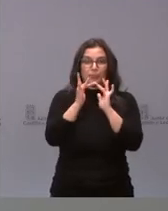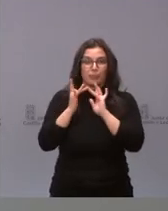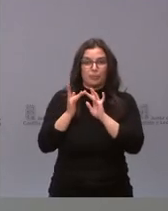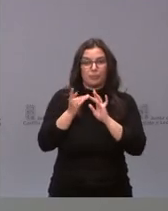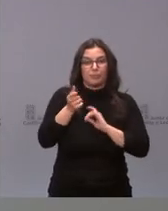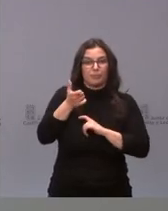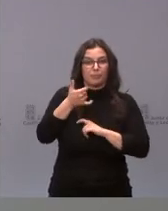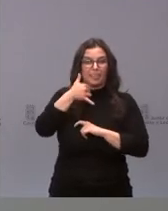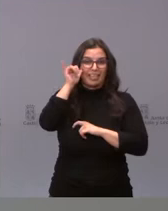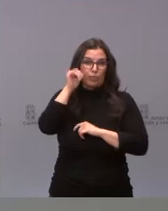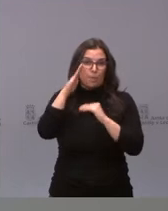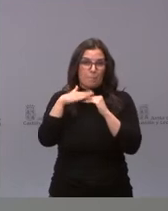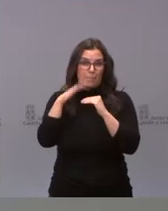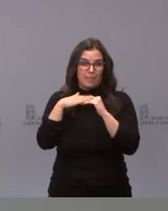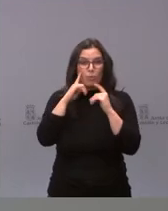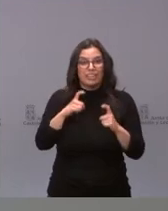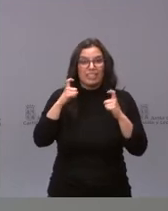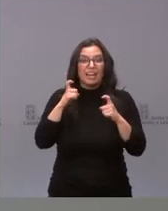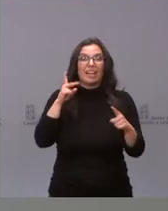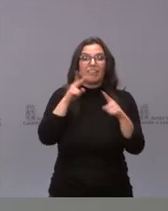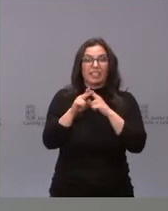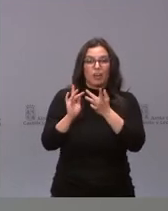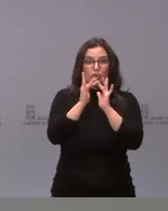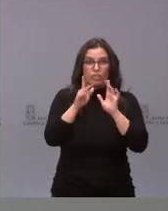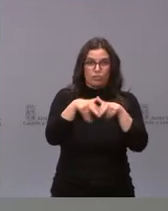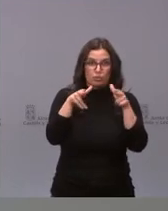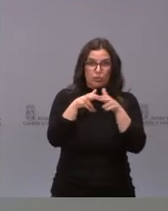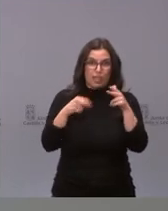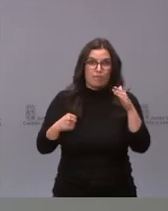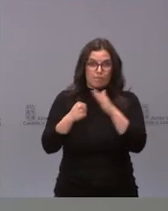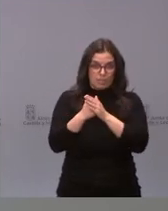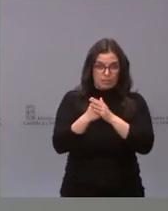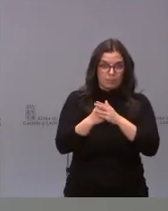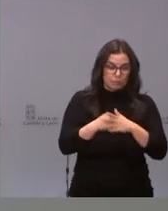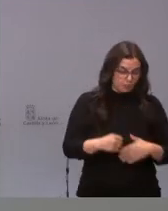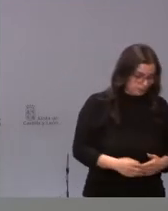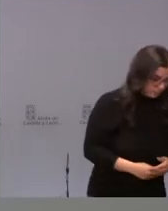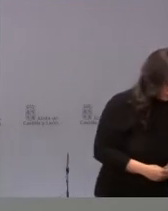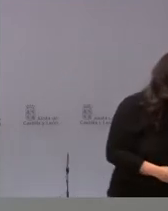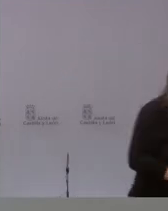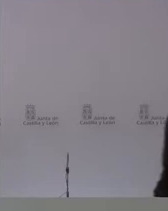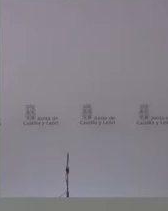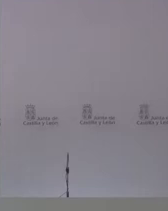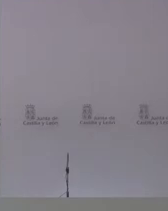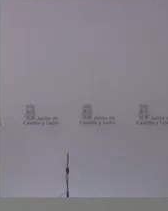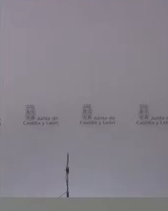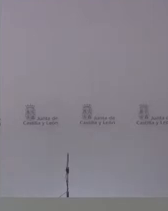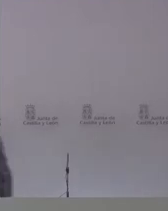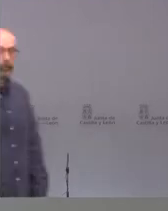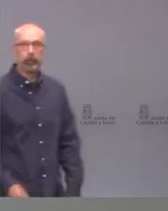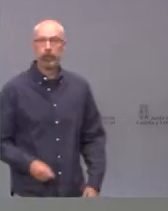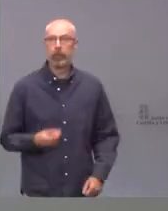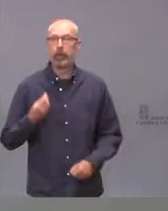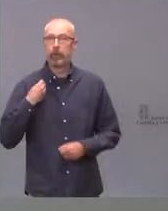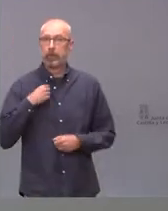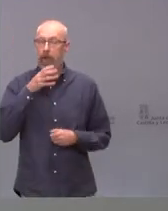riesgo. Tenemos que intentar evitar el contacto social lo más que podamos. Y en estos días que puede